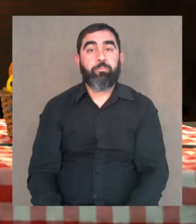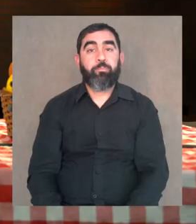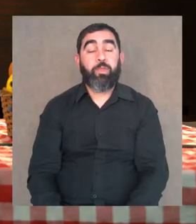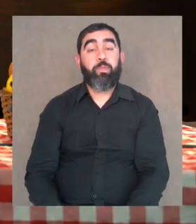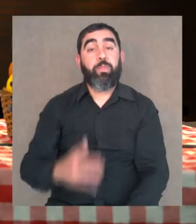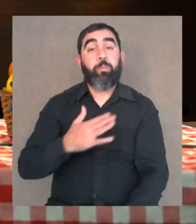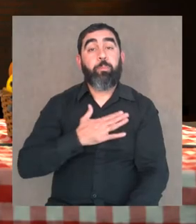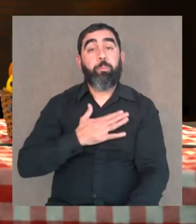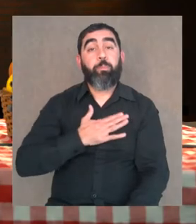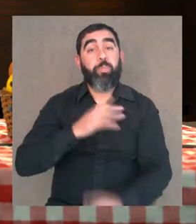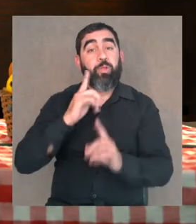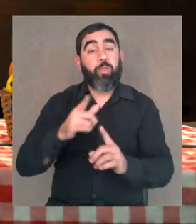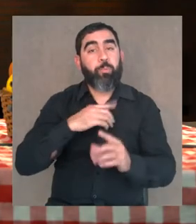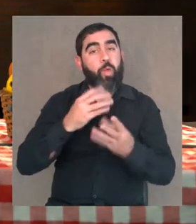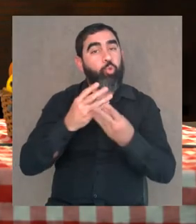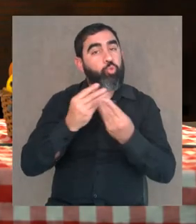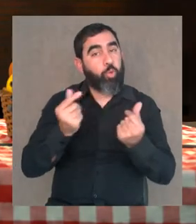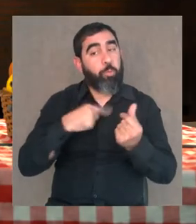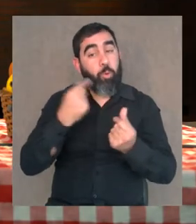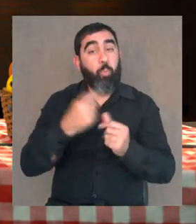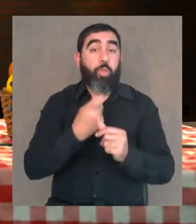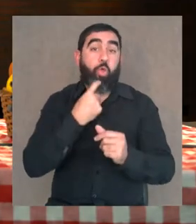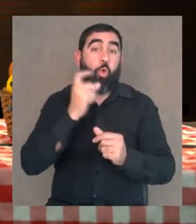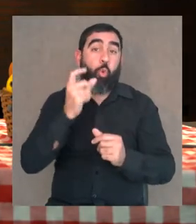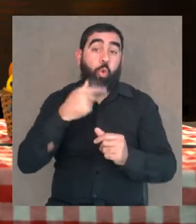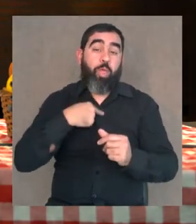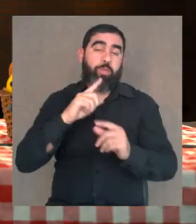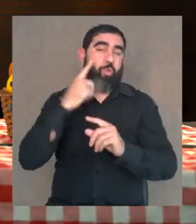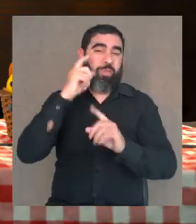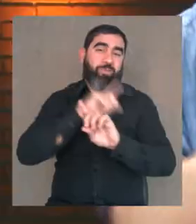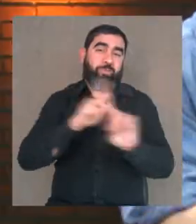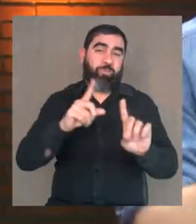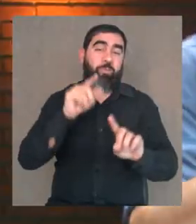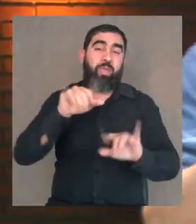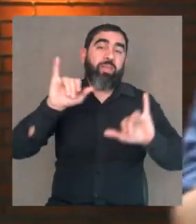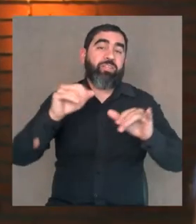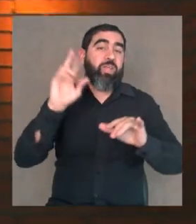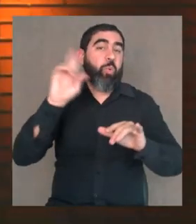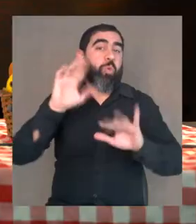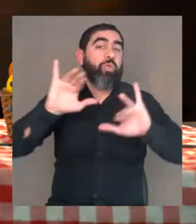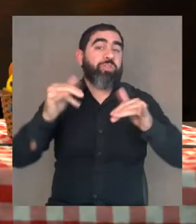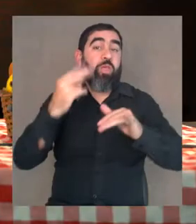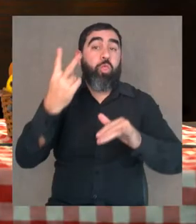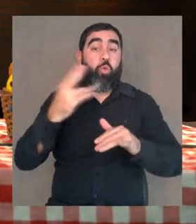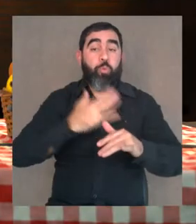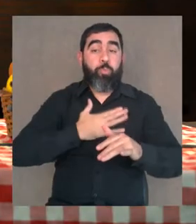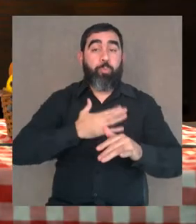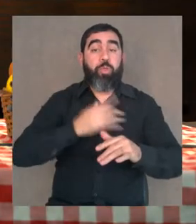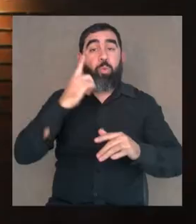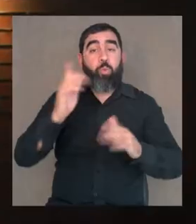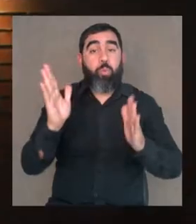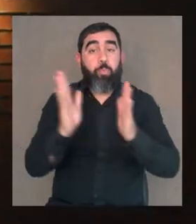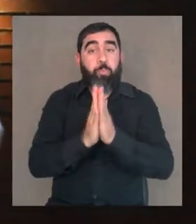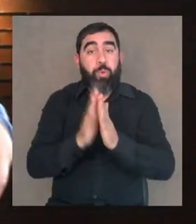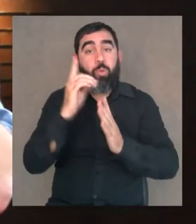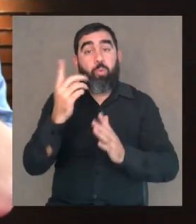En el pecho darse suave porque si no les puede quedar todo marcado y no es la idea. Pero acá ya tenemos su ritmo. Dos golpes en el pecho.